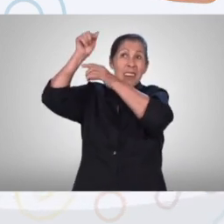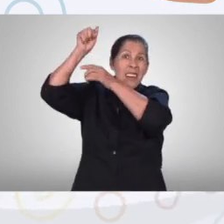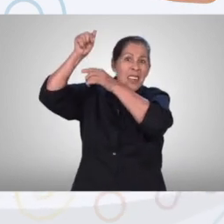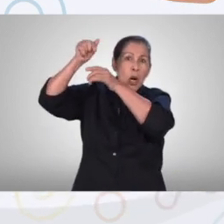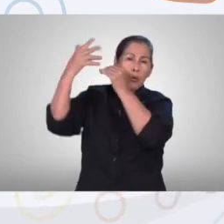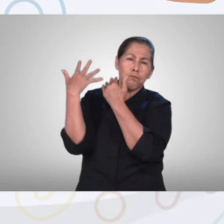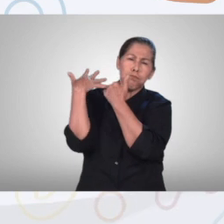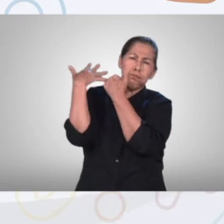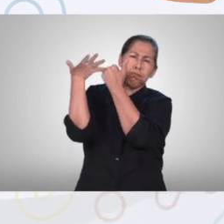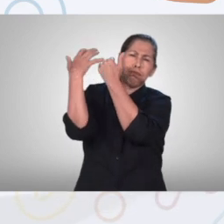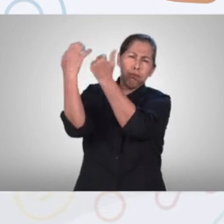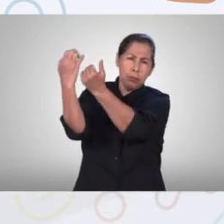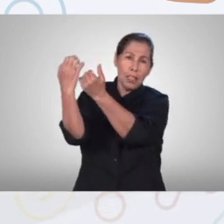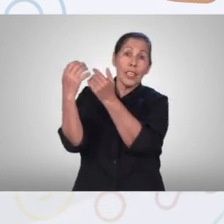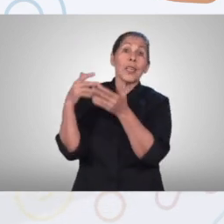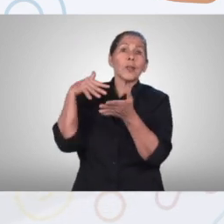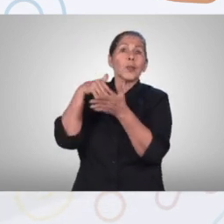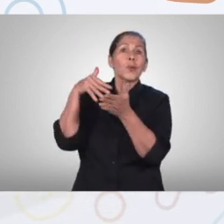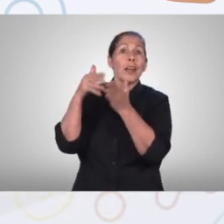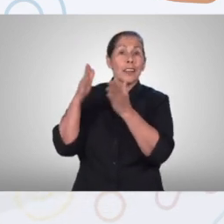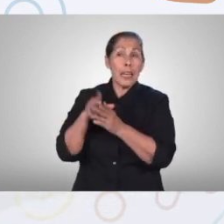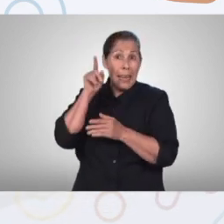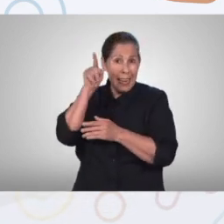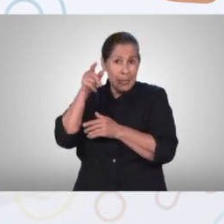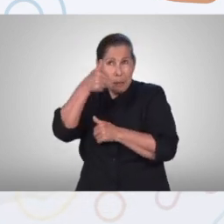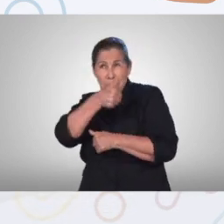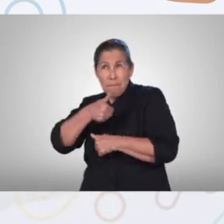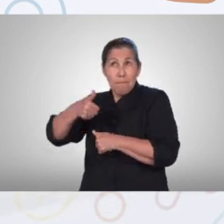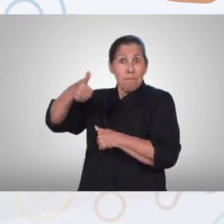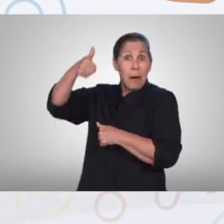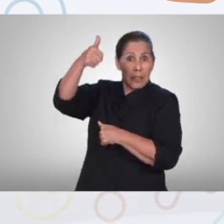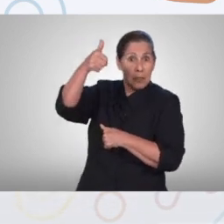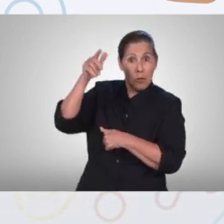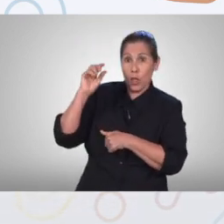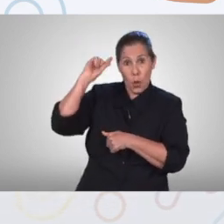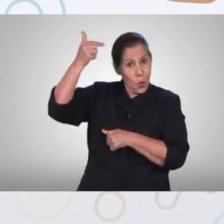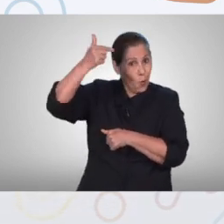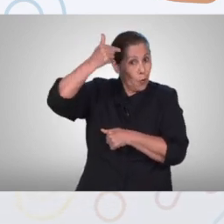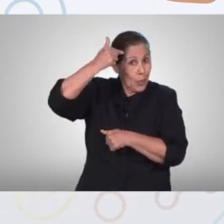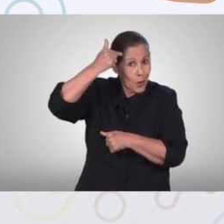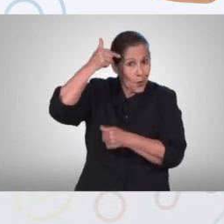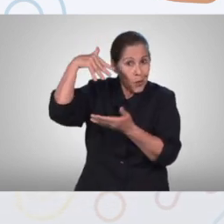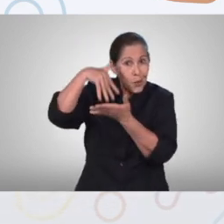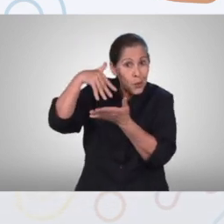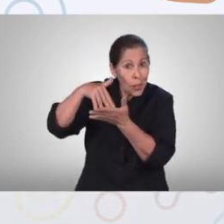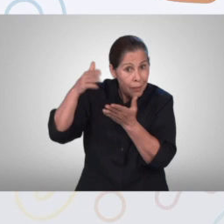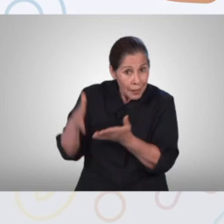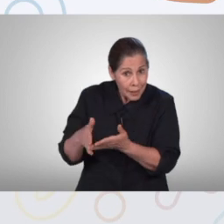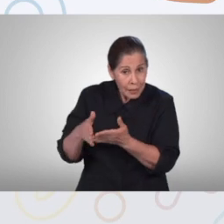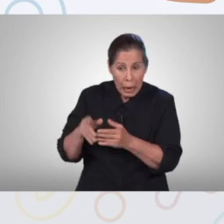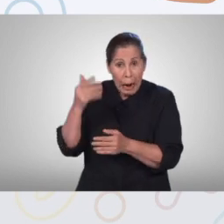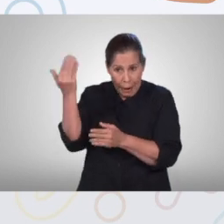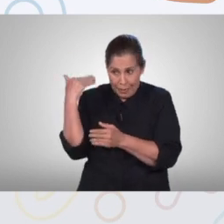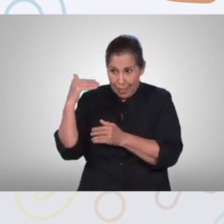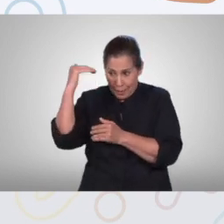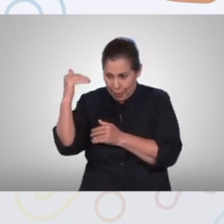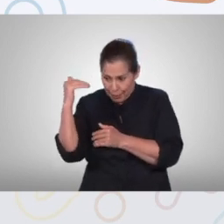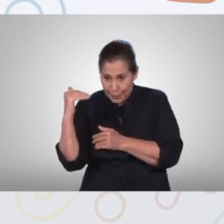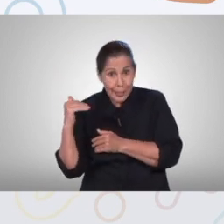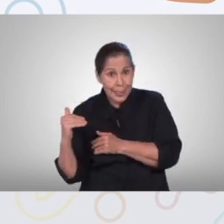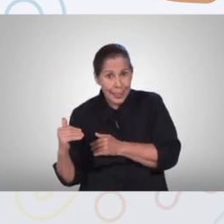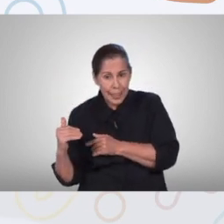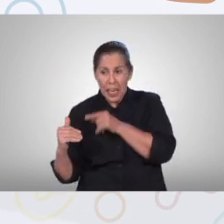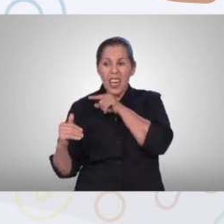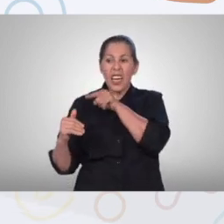el cual se define como el máximo órgano de autogobierno a diferencia de las tres estructuras mencionadas previamente el